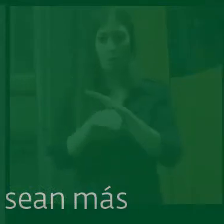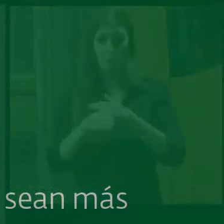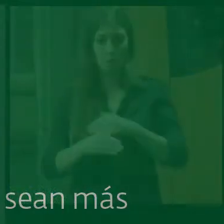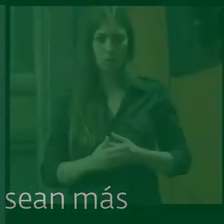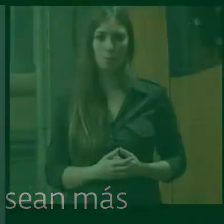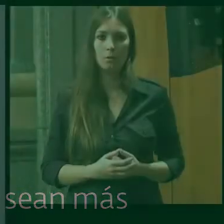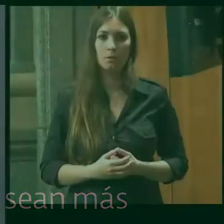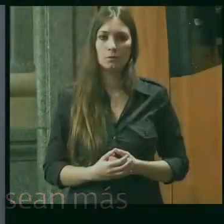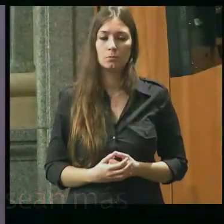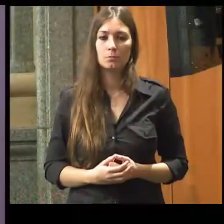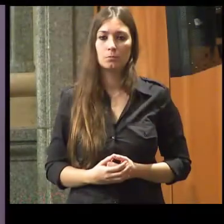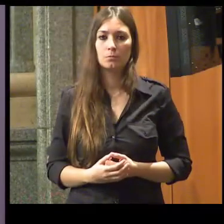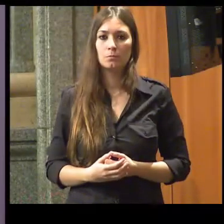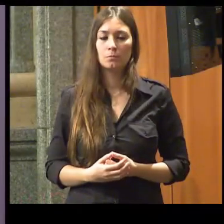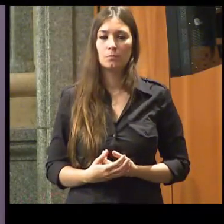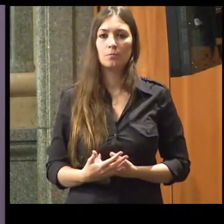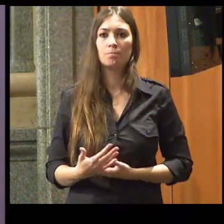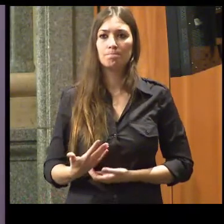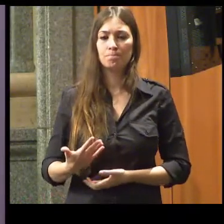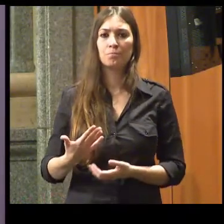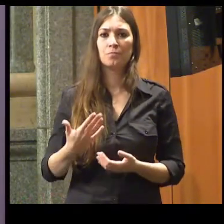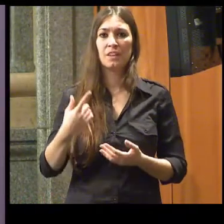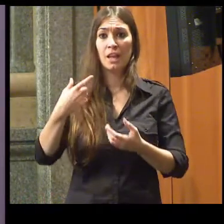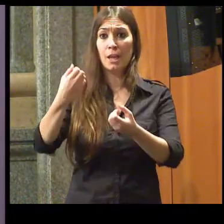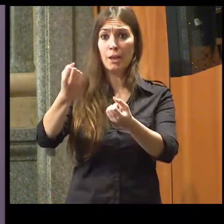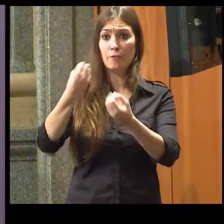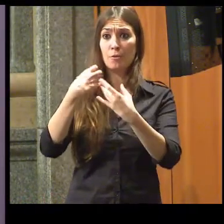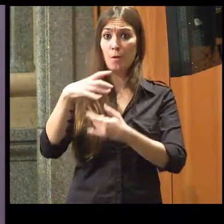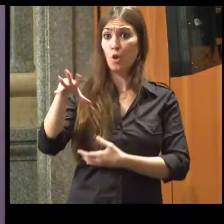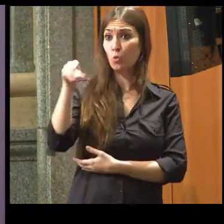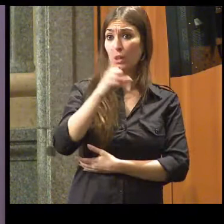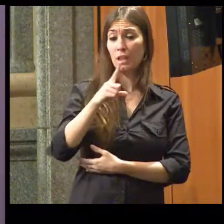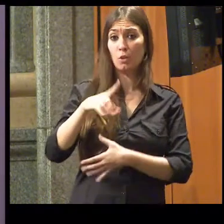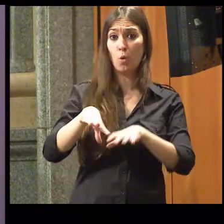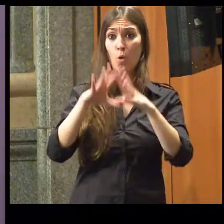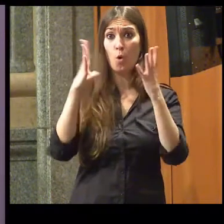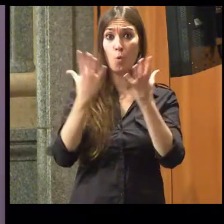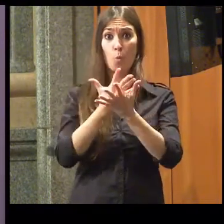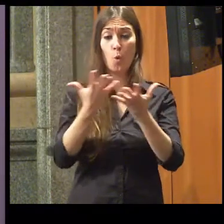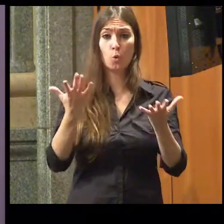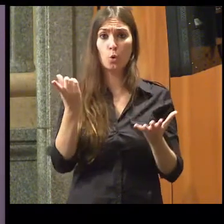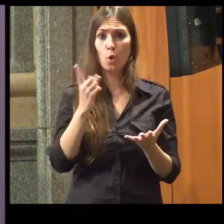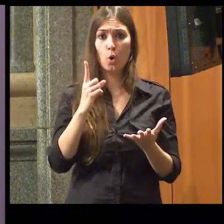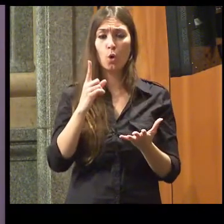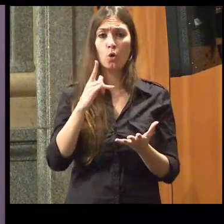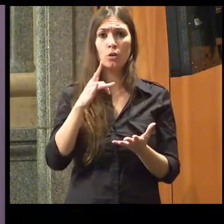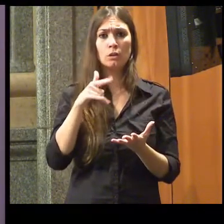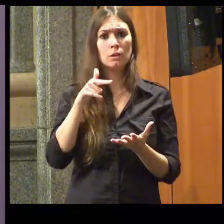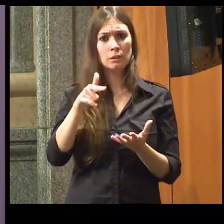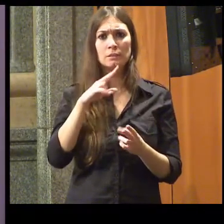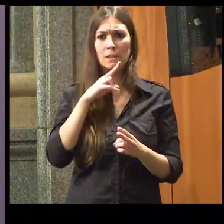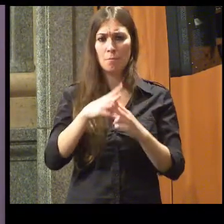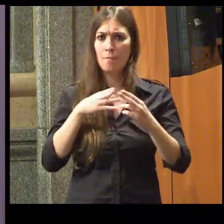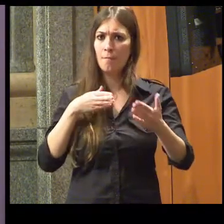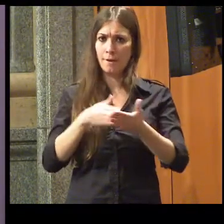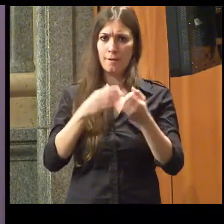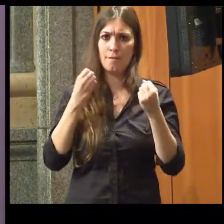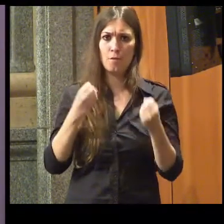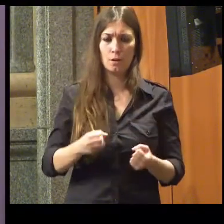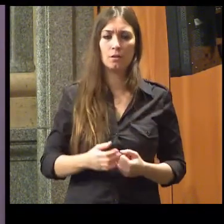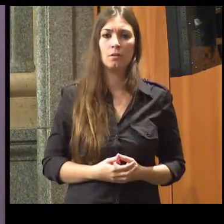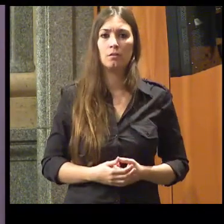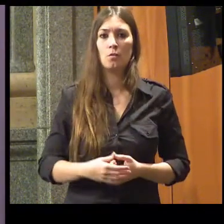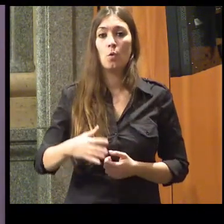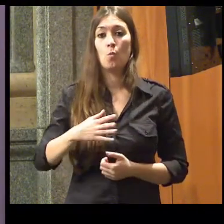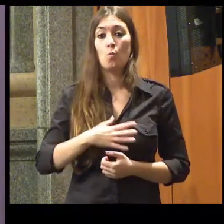No comprender la información y el mundo en el que vivimos es una gran barrera. Se puede